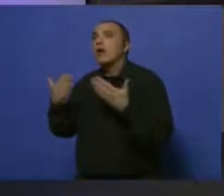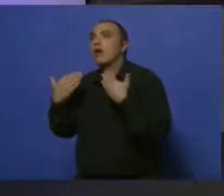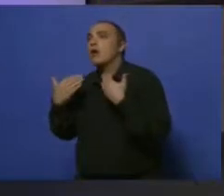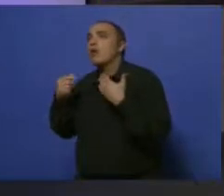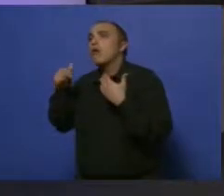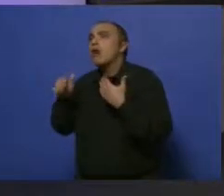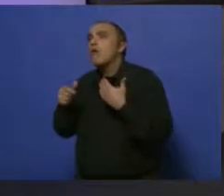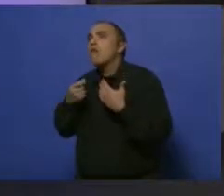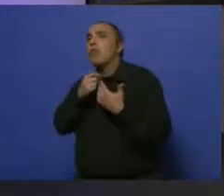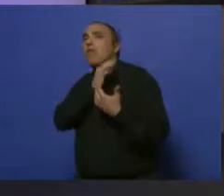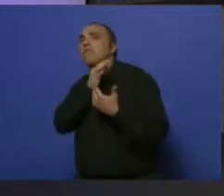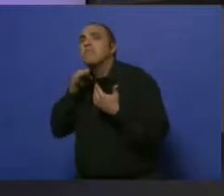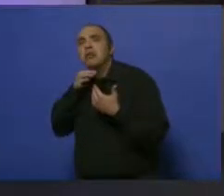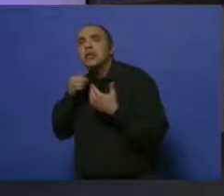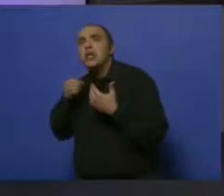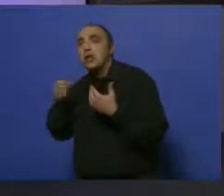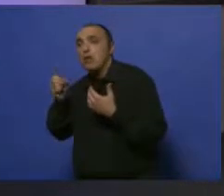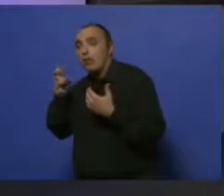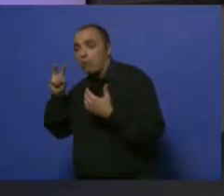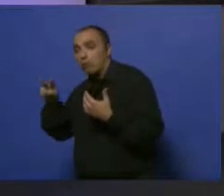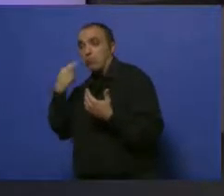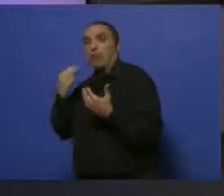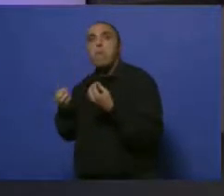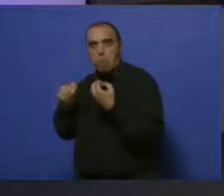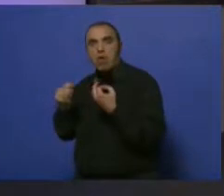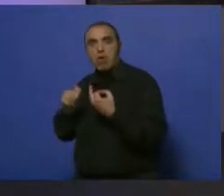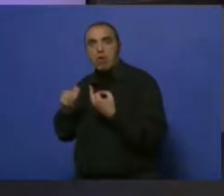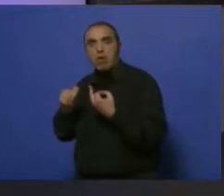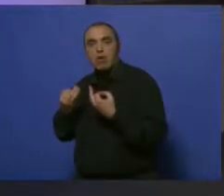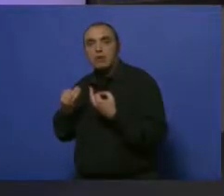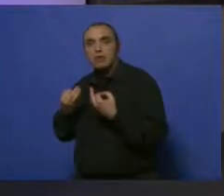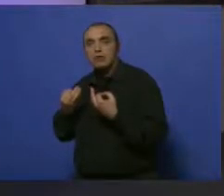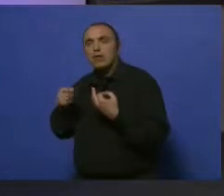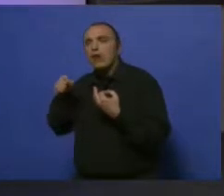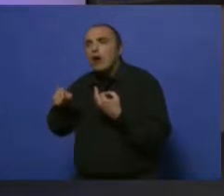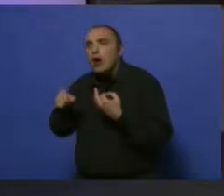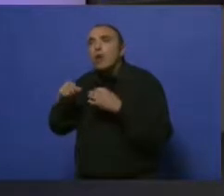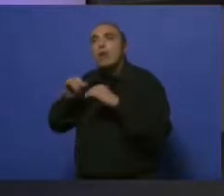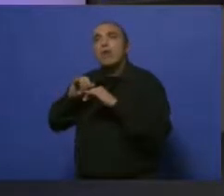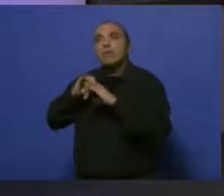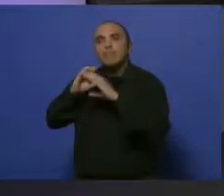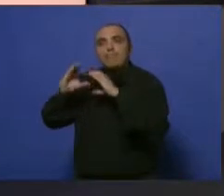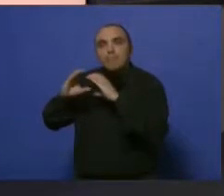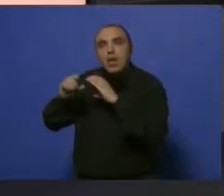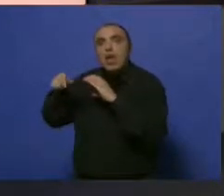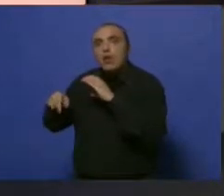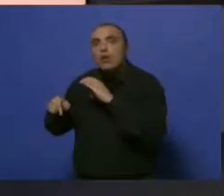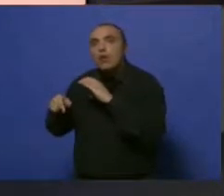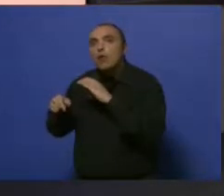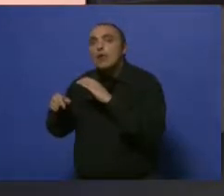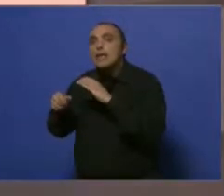pronunciada la bacteria. Esto que está ocurriendo ahora y del cual estamos hablando en los medios, ¿está dentro de la media normal o no?